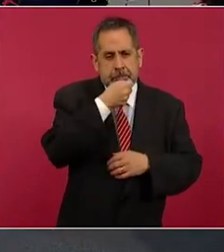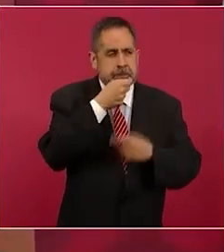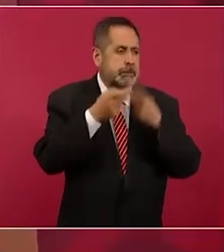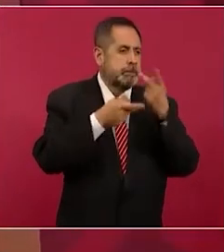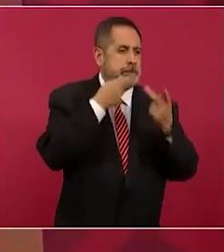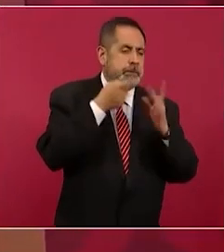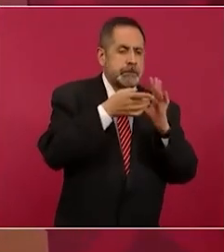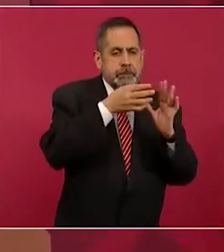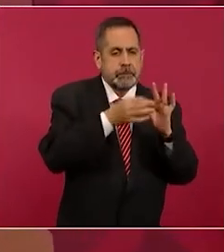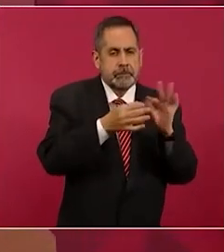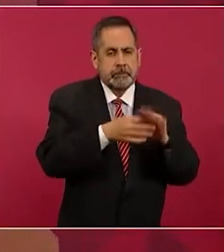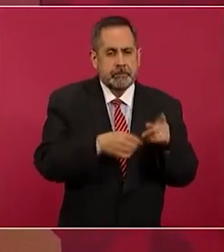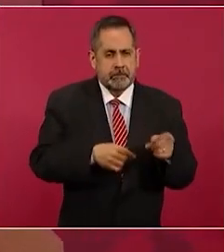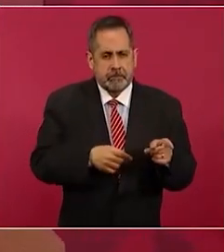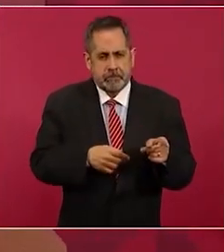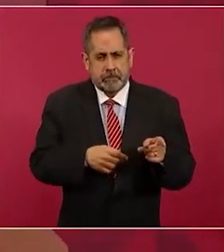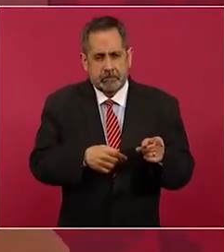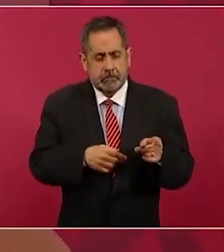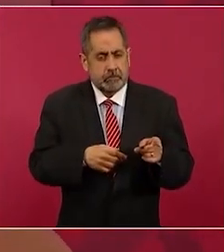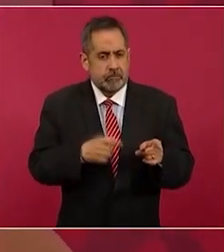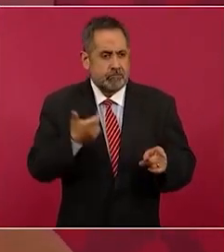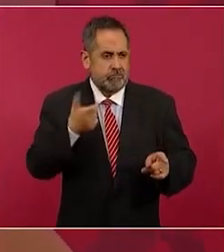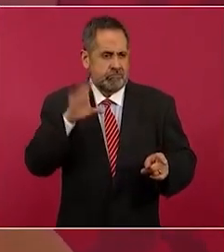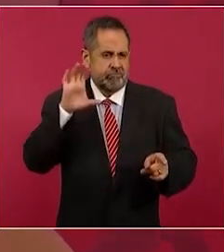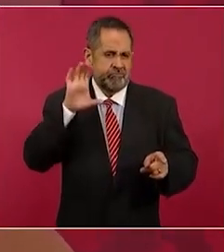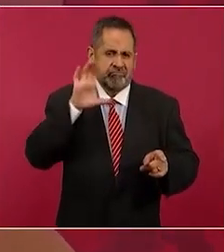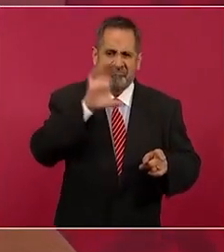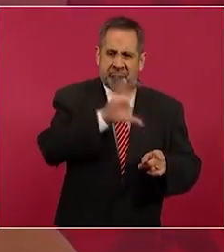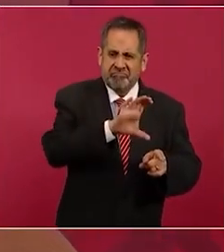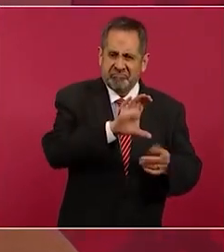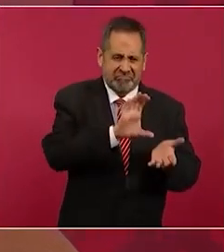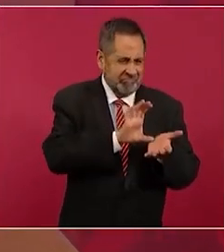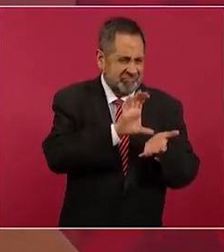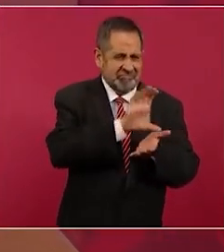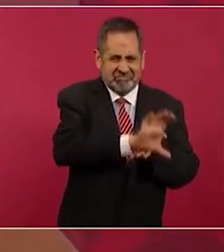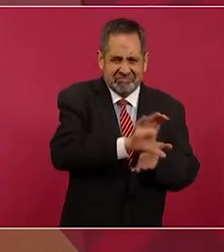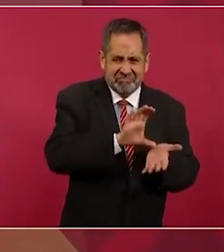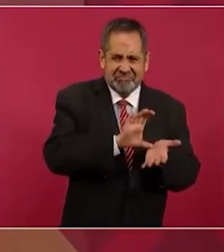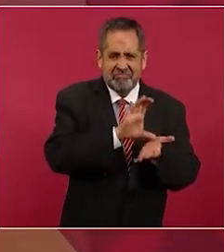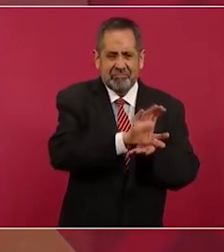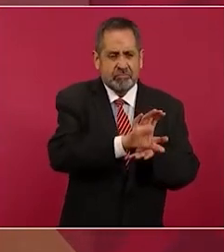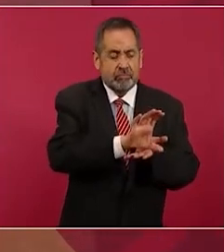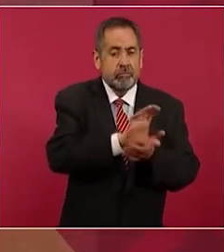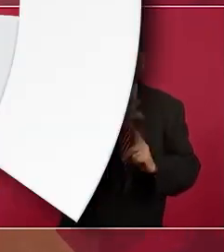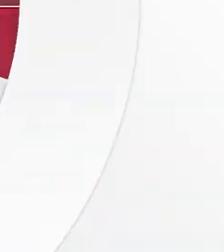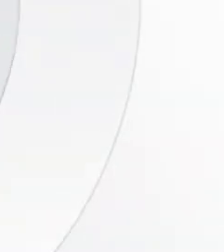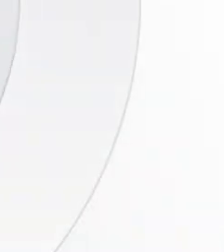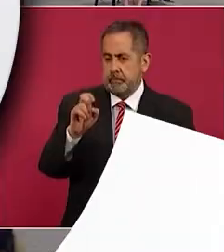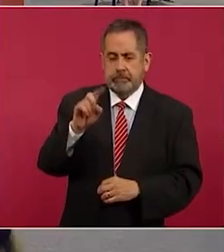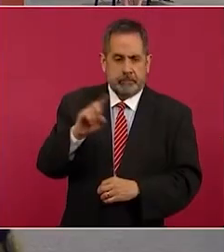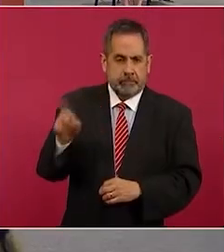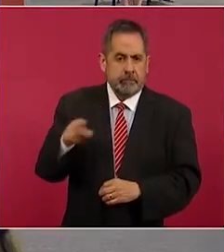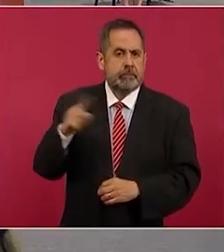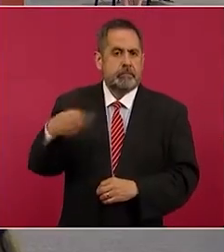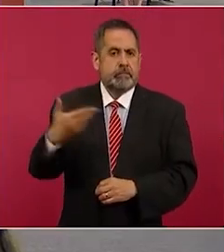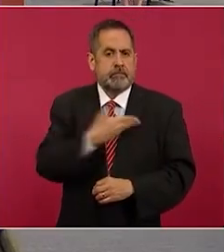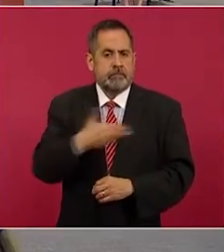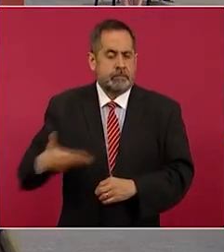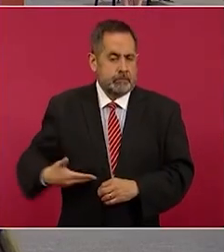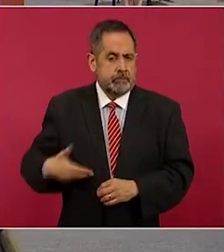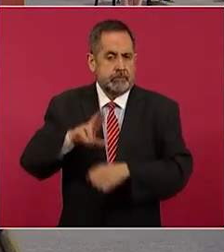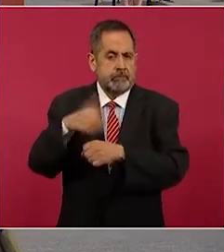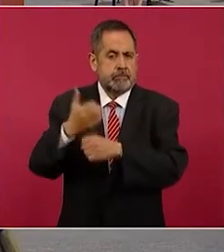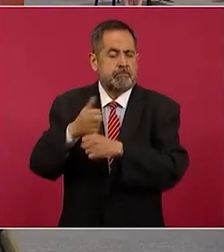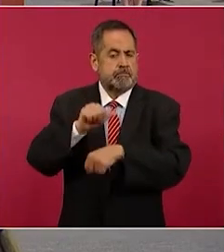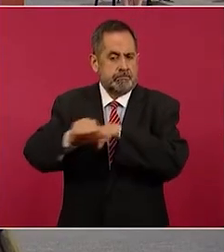periodista está recibiendo dinero con un propósito. Presidente de la República